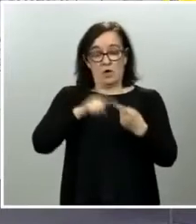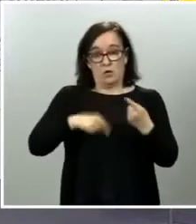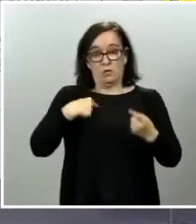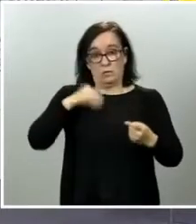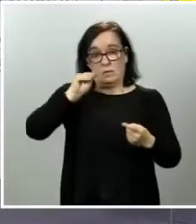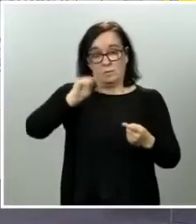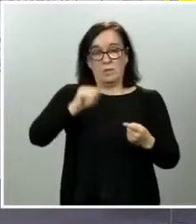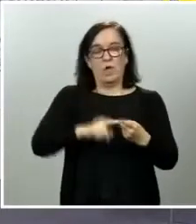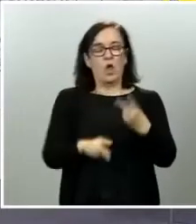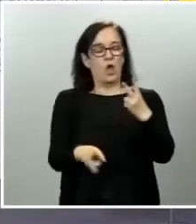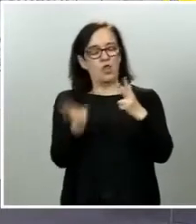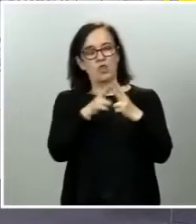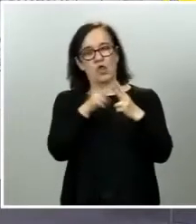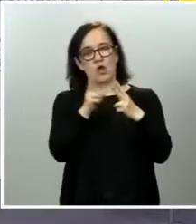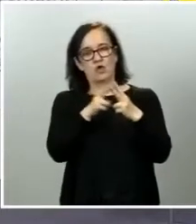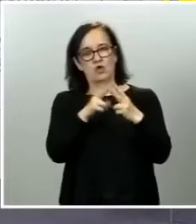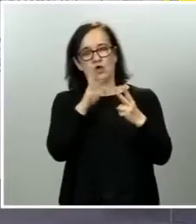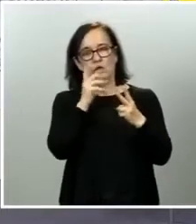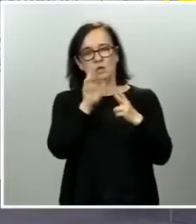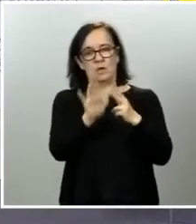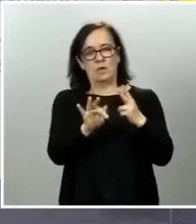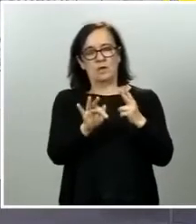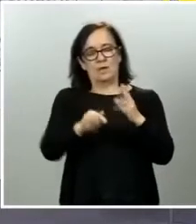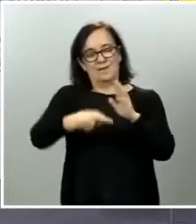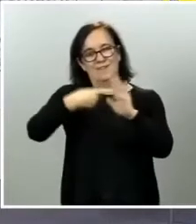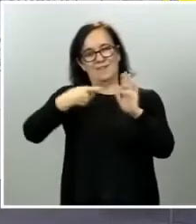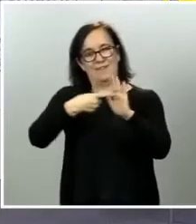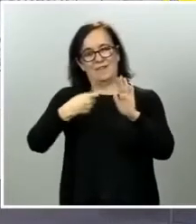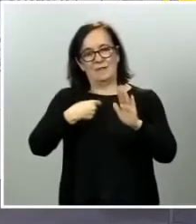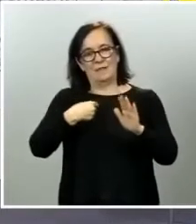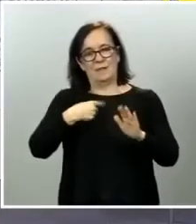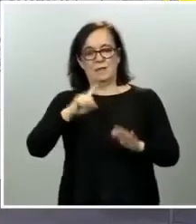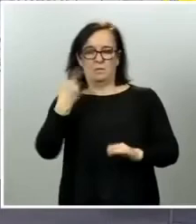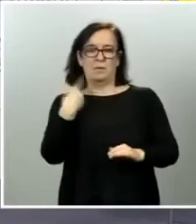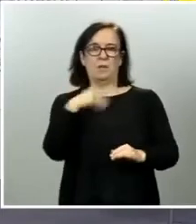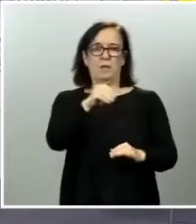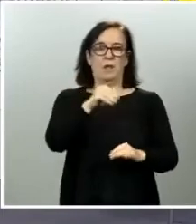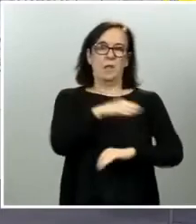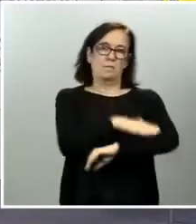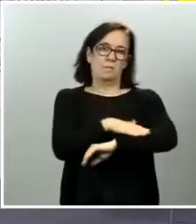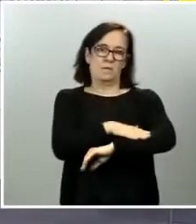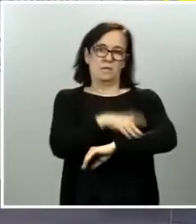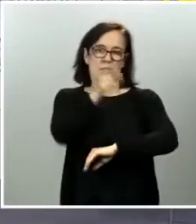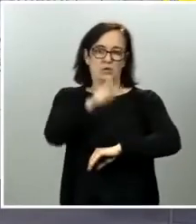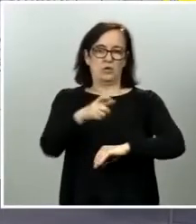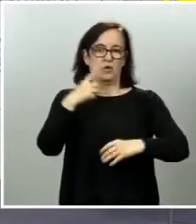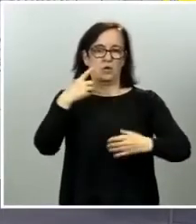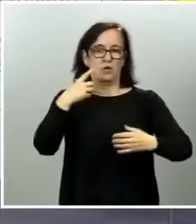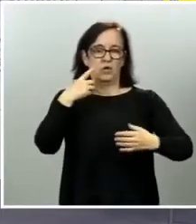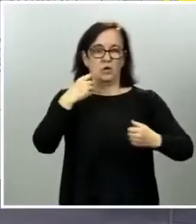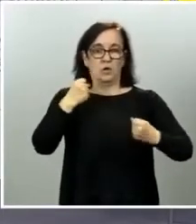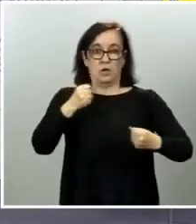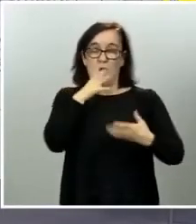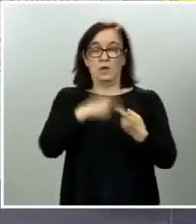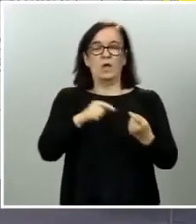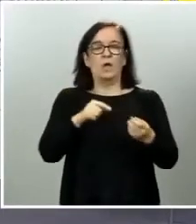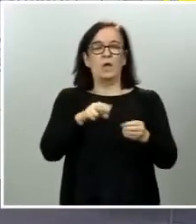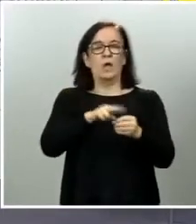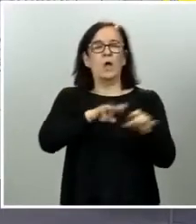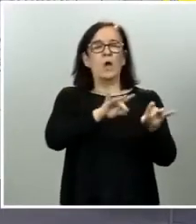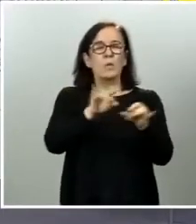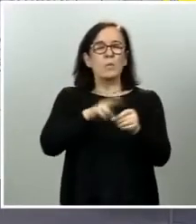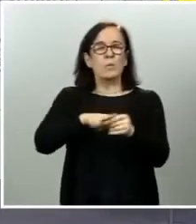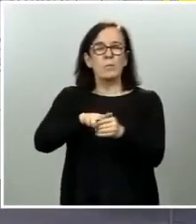Tengo dos cuestiones referentes a la desescalada. La primera dirigida al ministro Illa es saber cómo se va a proceder en provincias donde hay bastantes zonas